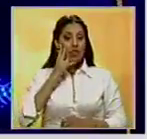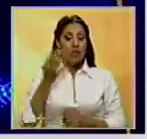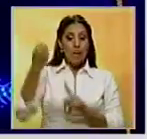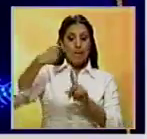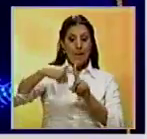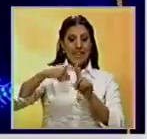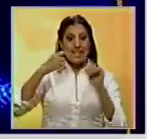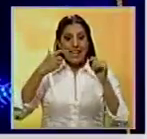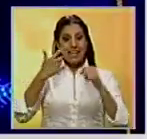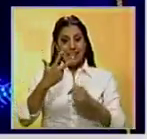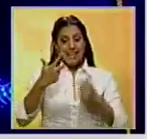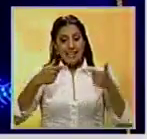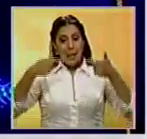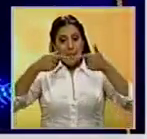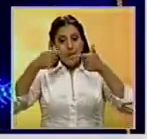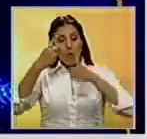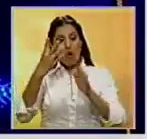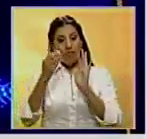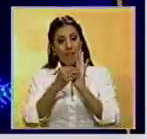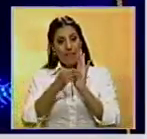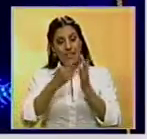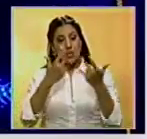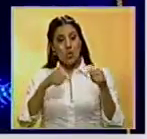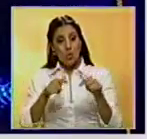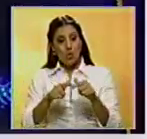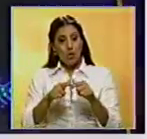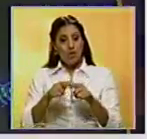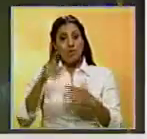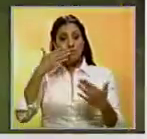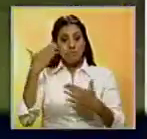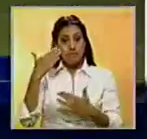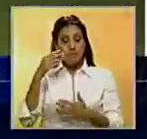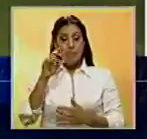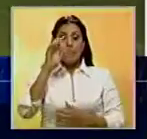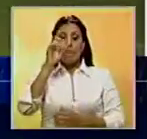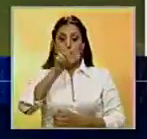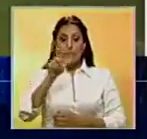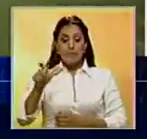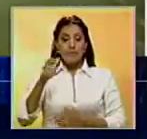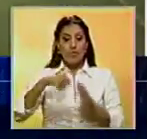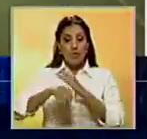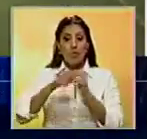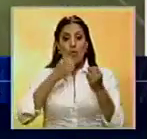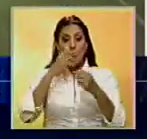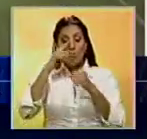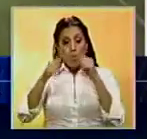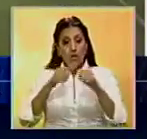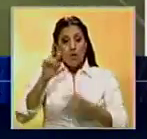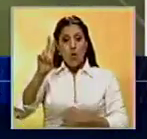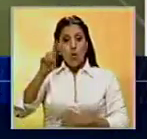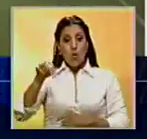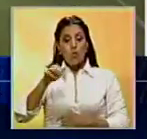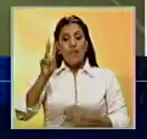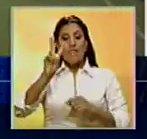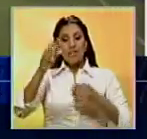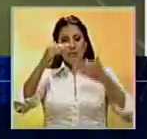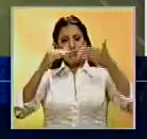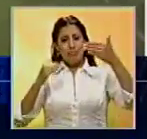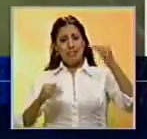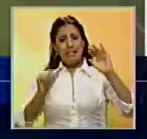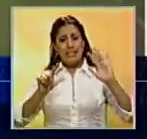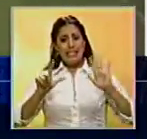tercer empate en cuatro partidos de la era de Rafael Dudamel. Y esta mañana la FIFA publicó la clasificación mensual de junio y Venezuela está en la posición